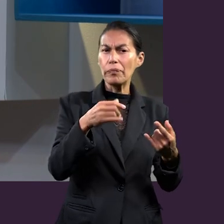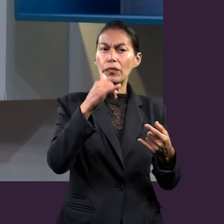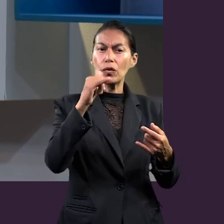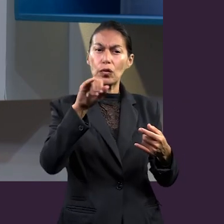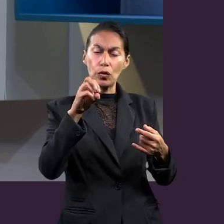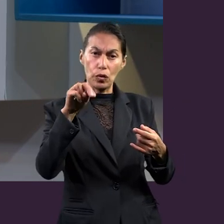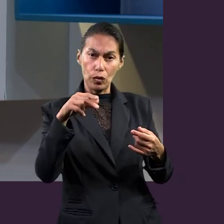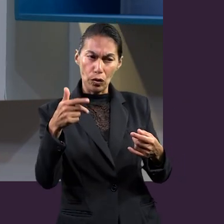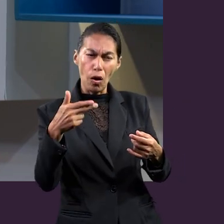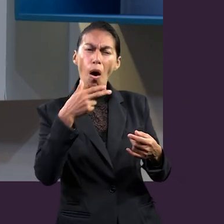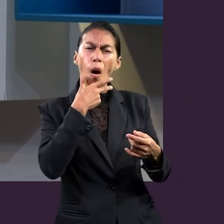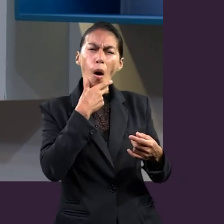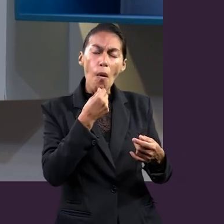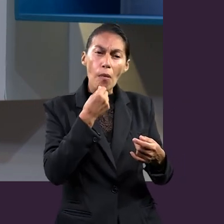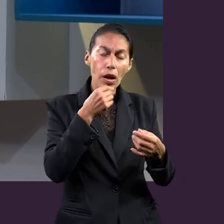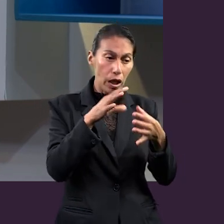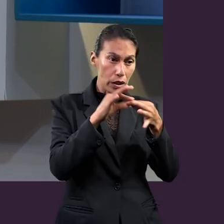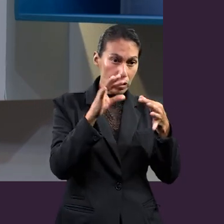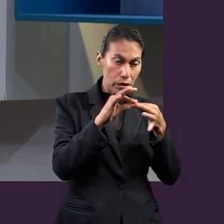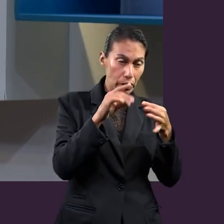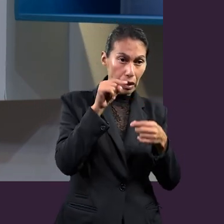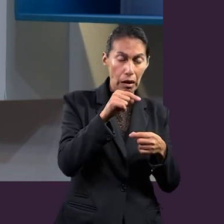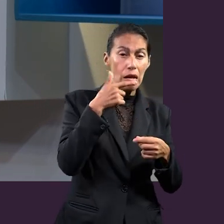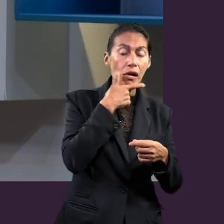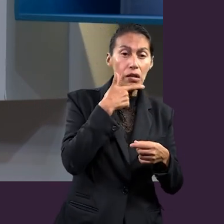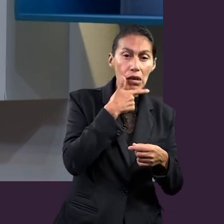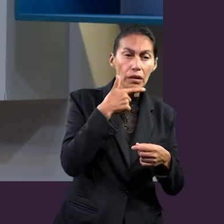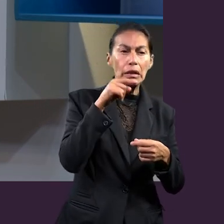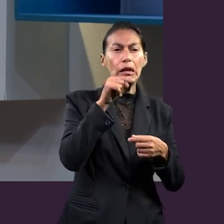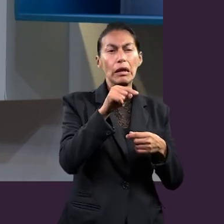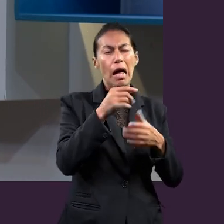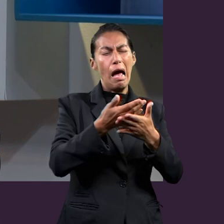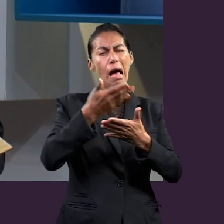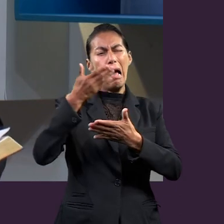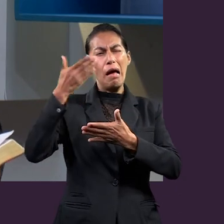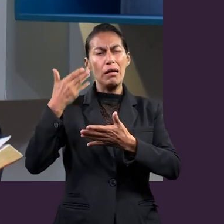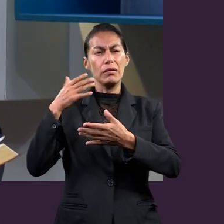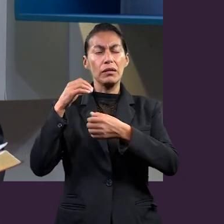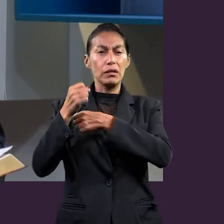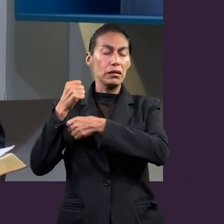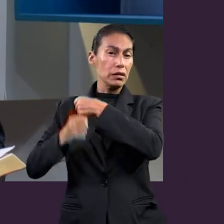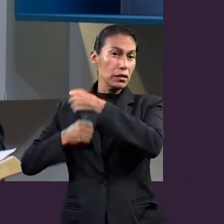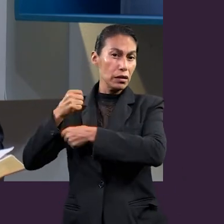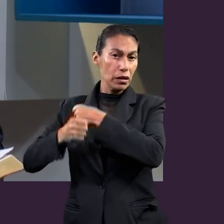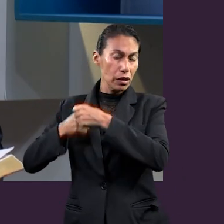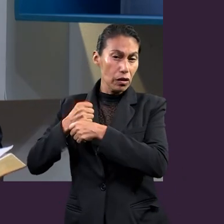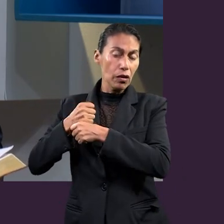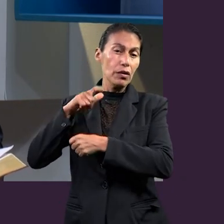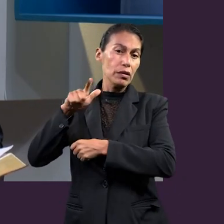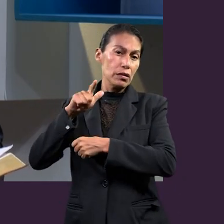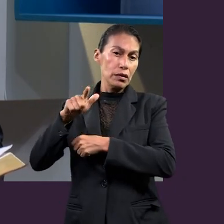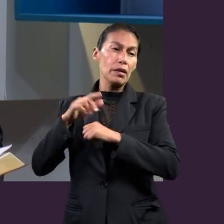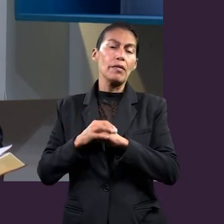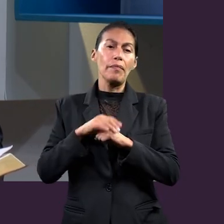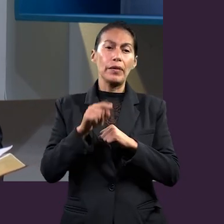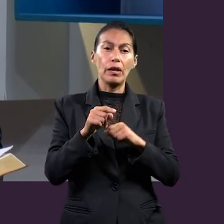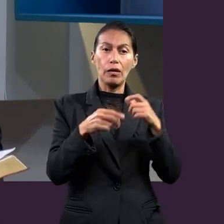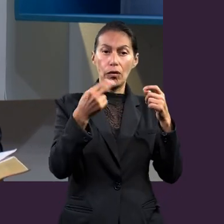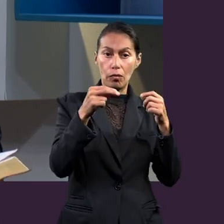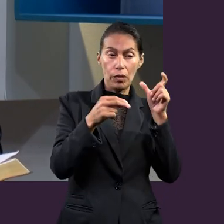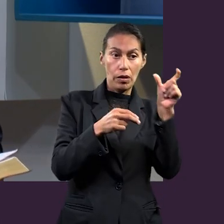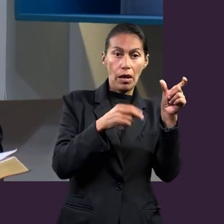escribe John Bunyan. Es escritor y predicador inglés allá en el siglo XVII y en